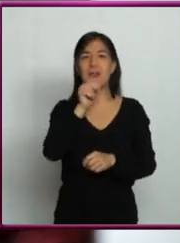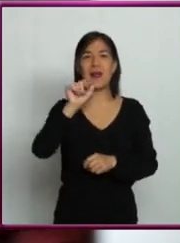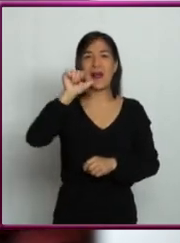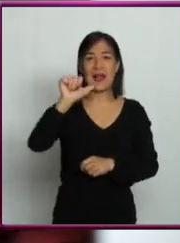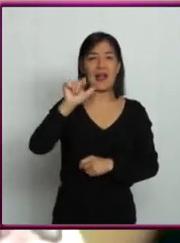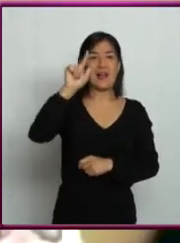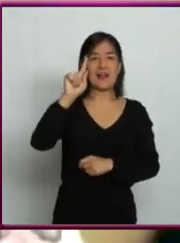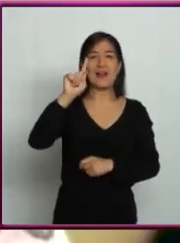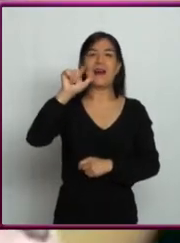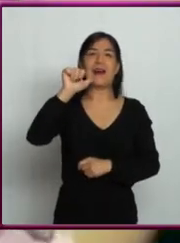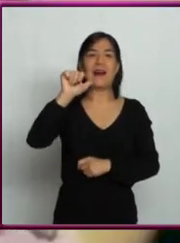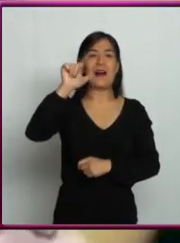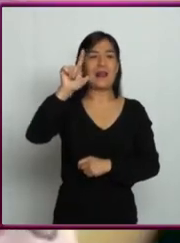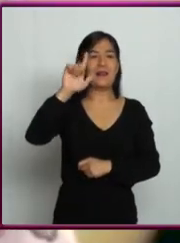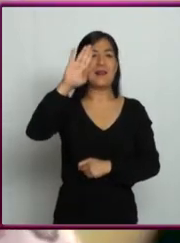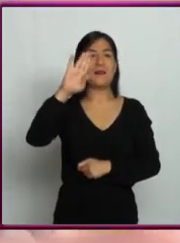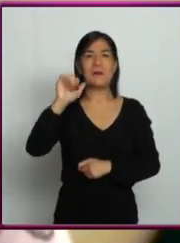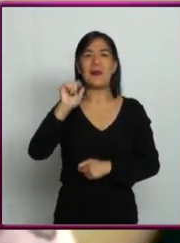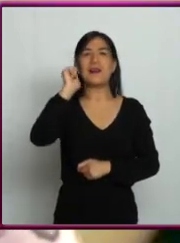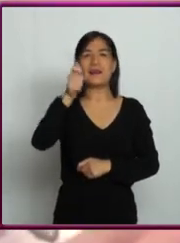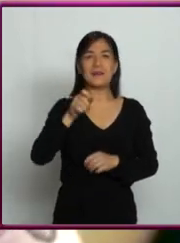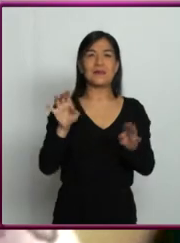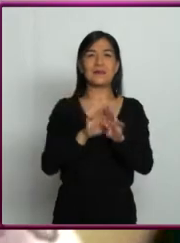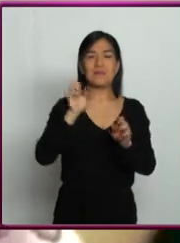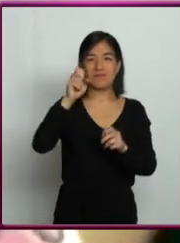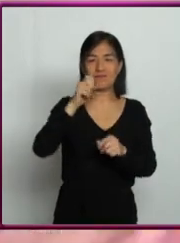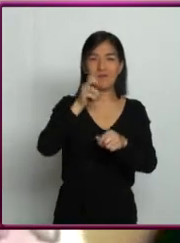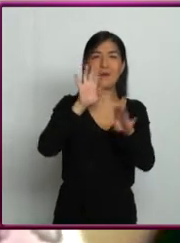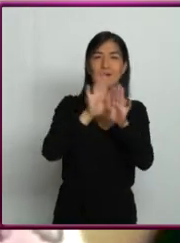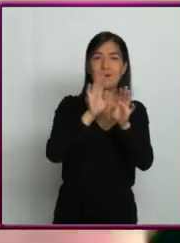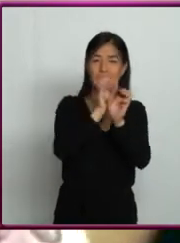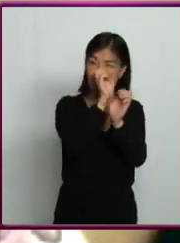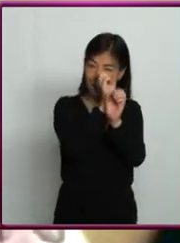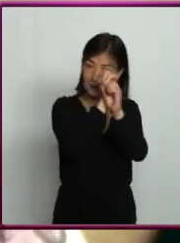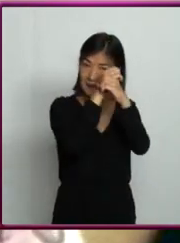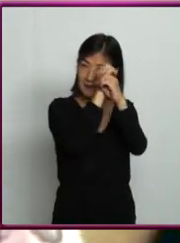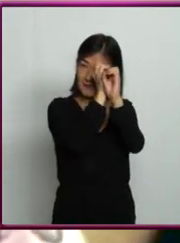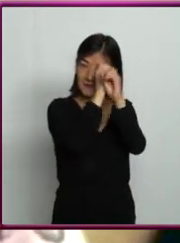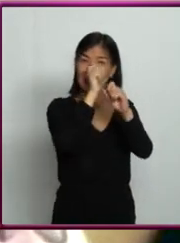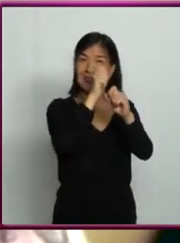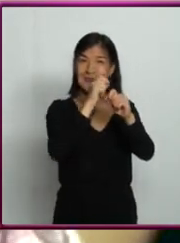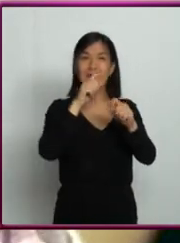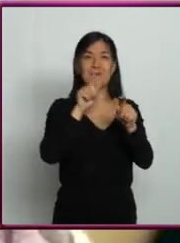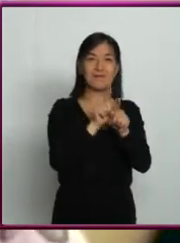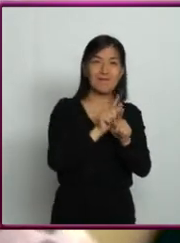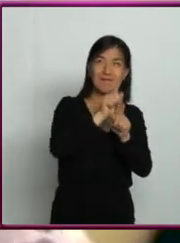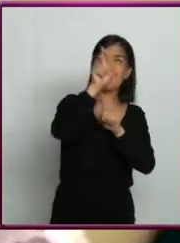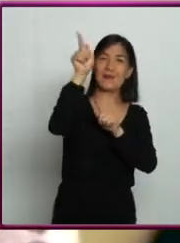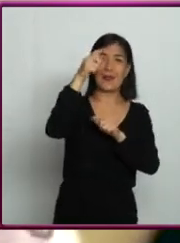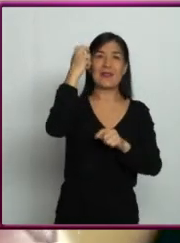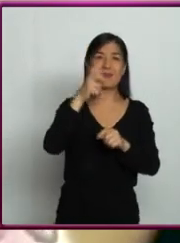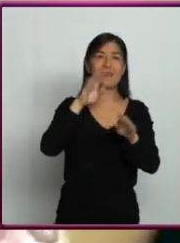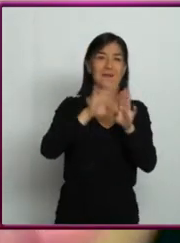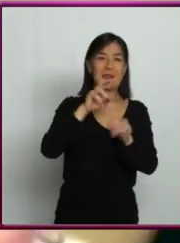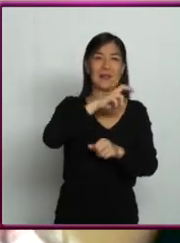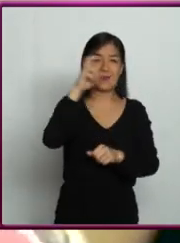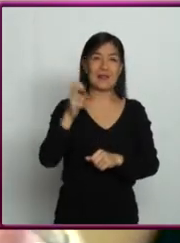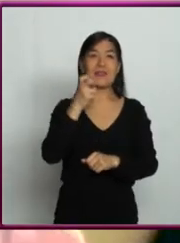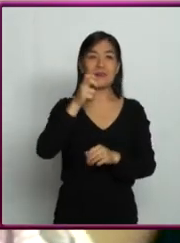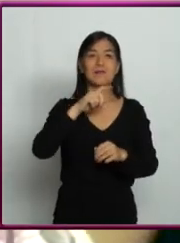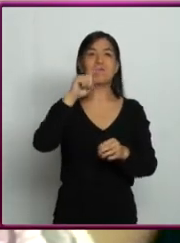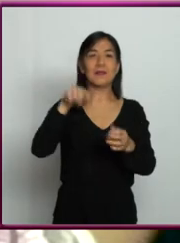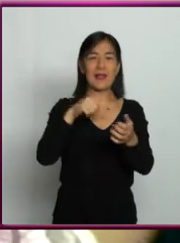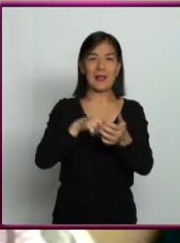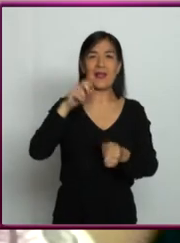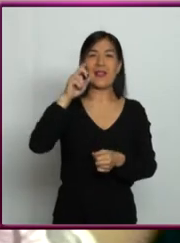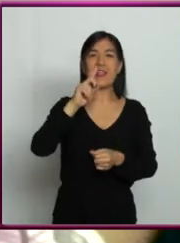ALMA. ALMA es, bueno, las siglas son de un telescopio que está en Atacama, el desierto. Entonces las siglas son del